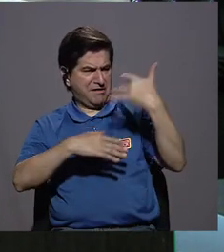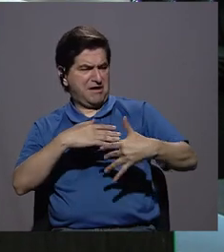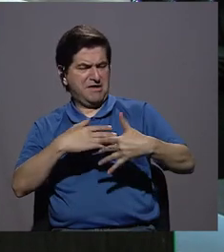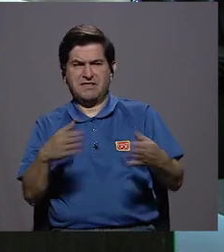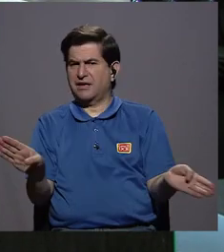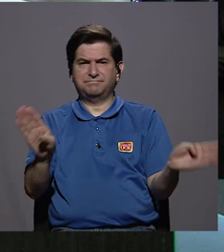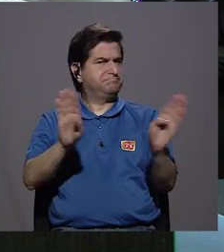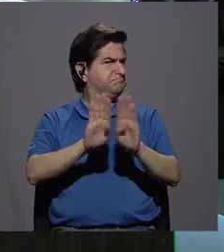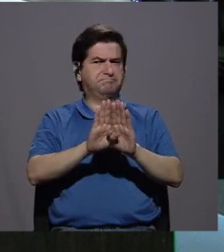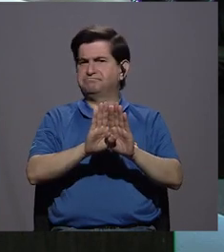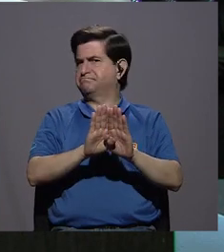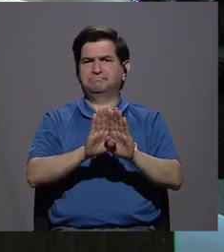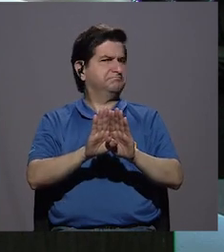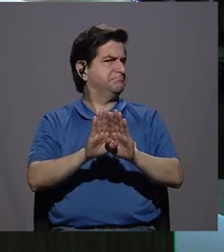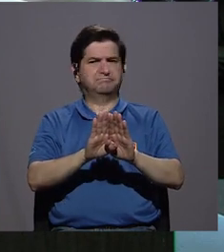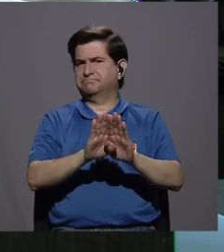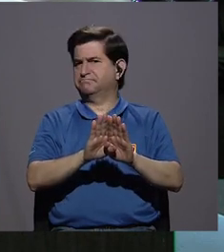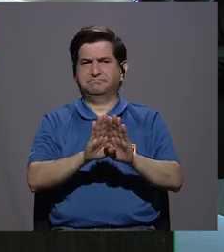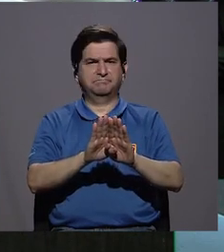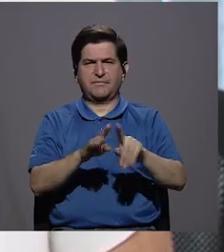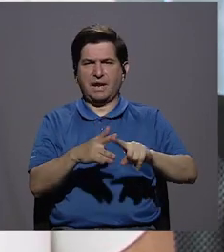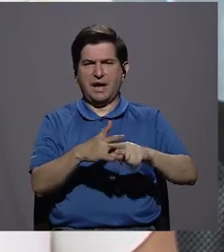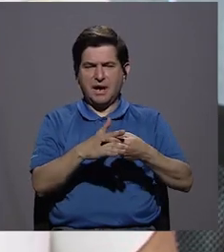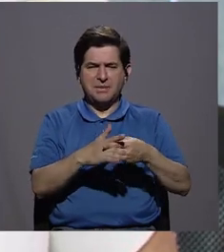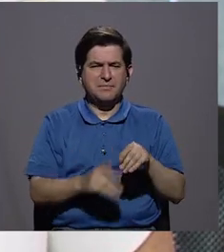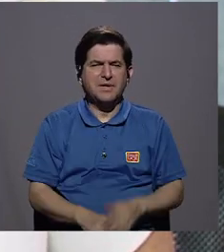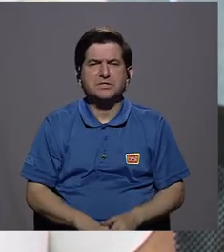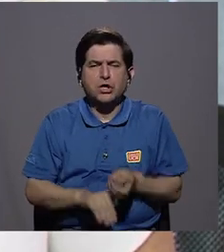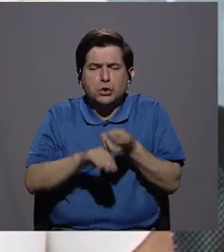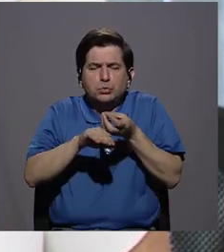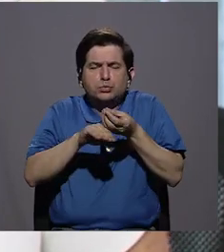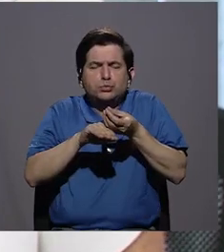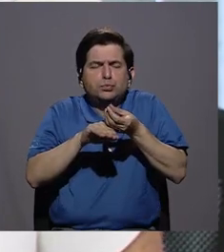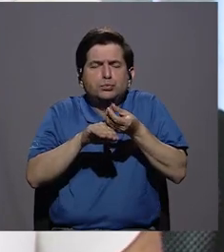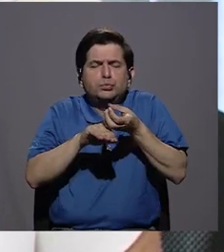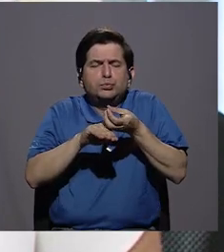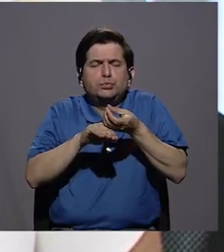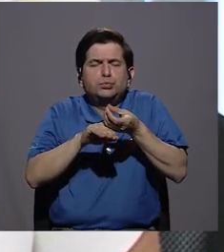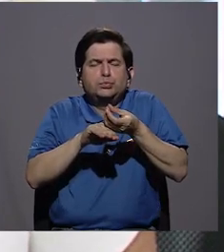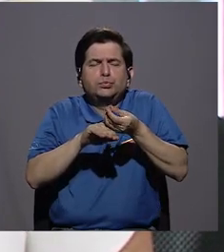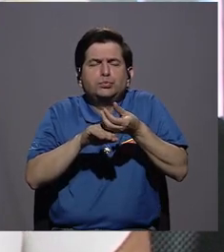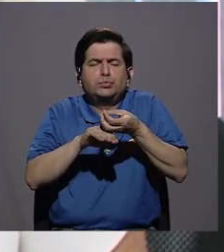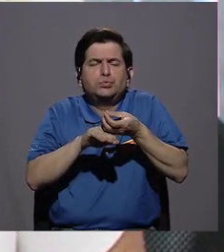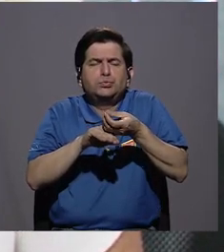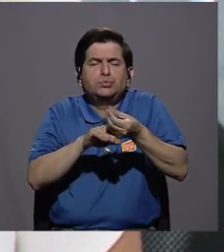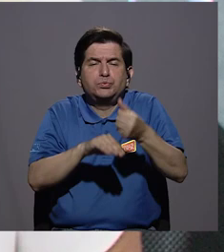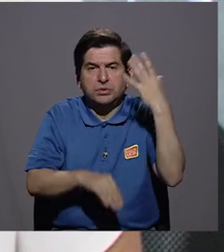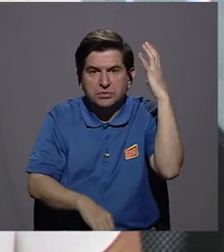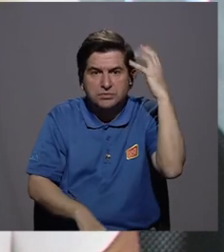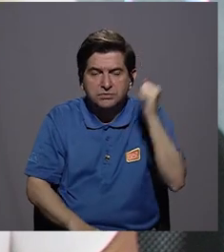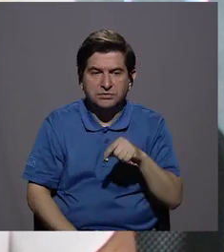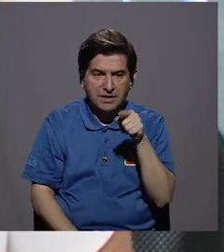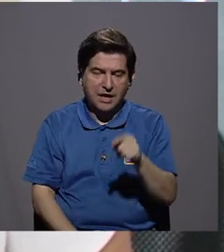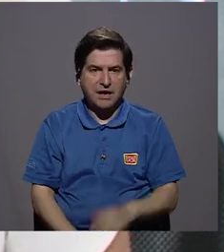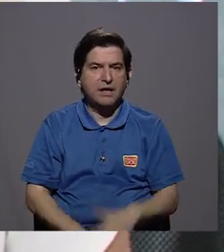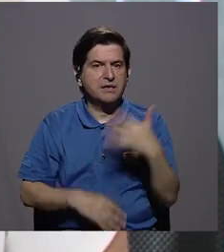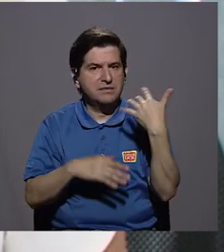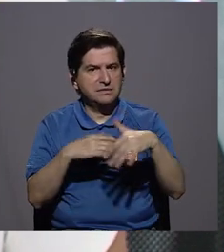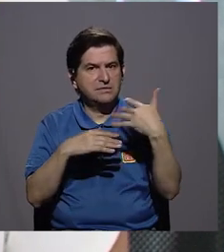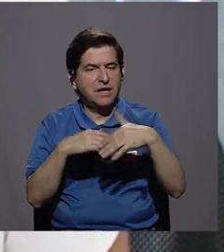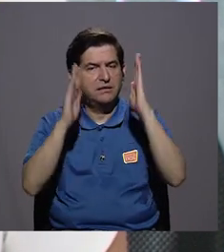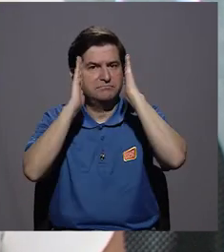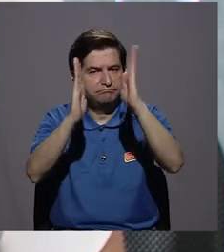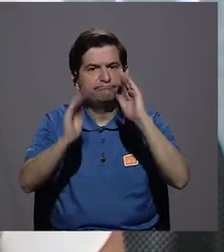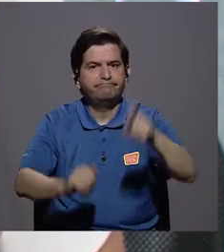no cierra, no cierra y empieza a supurar, como dice la gente, empieza a tornarse amarillenta, es una herida que se